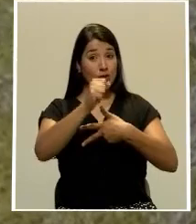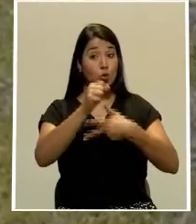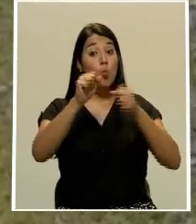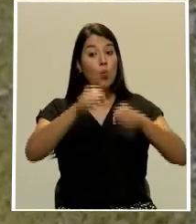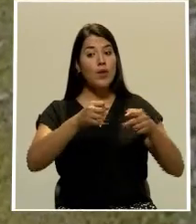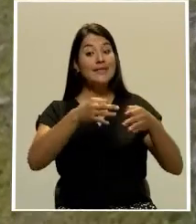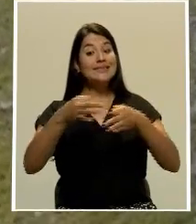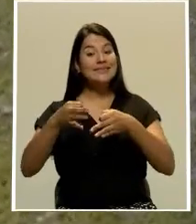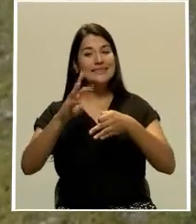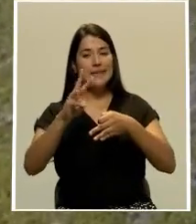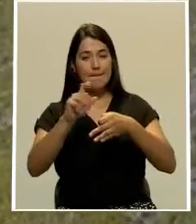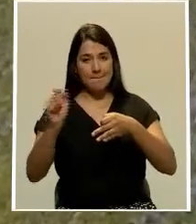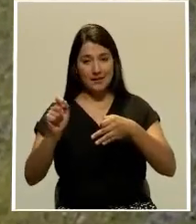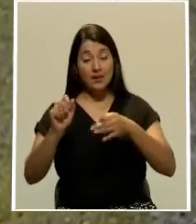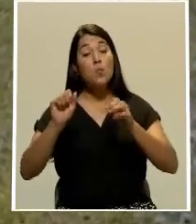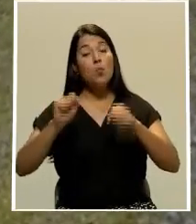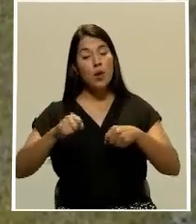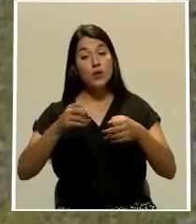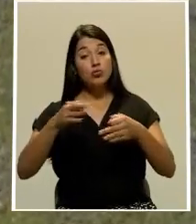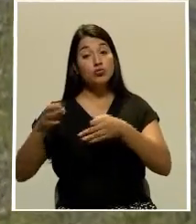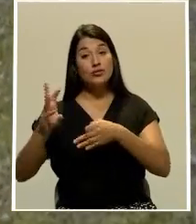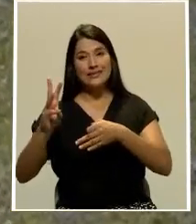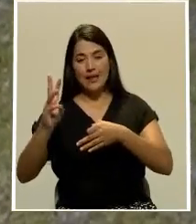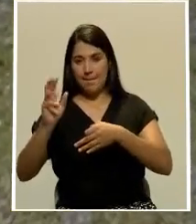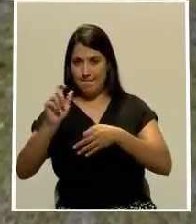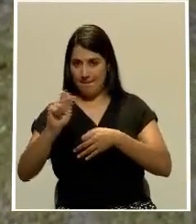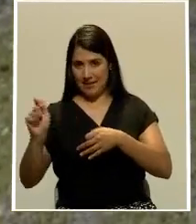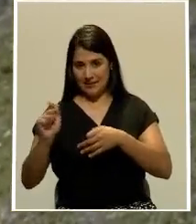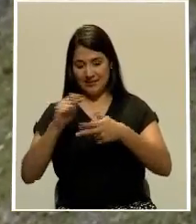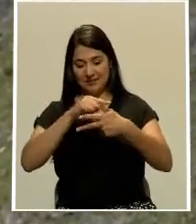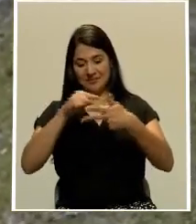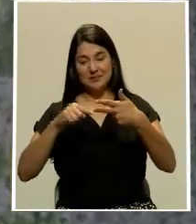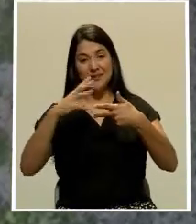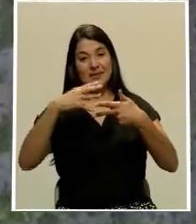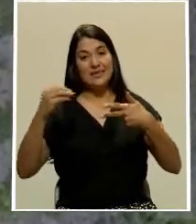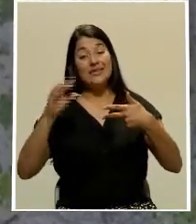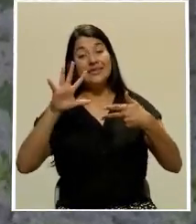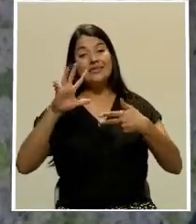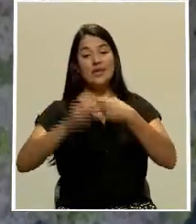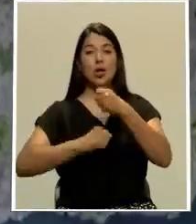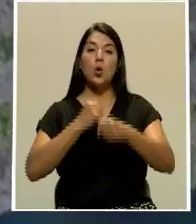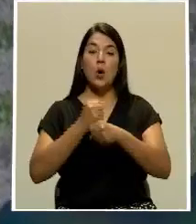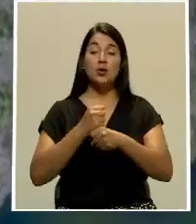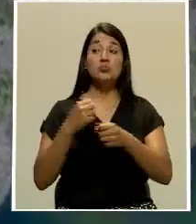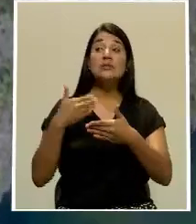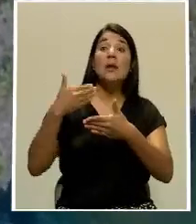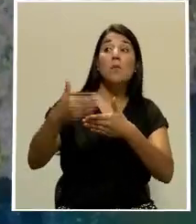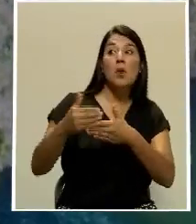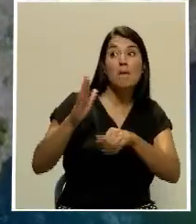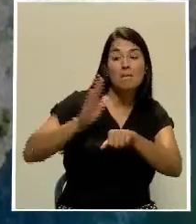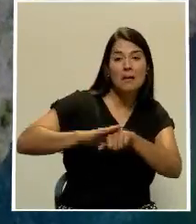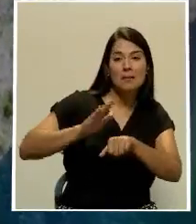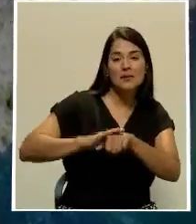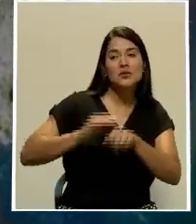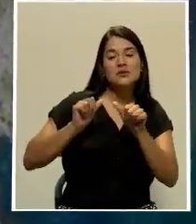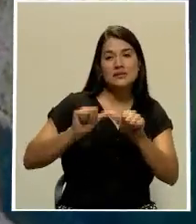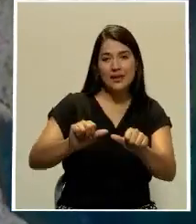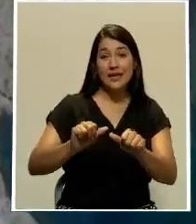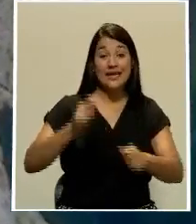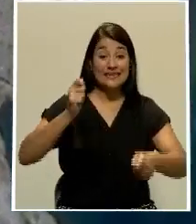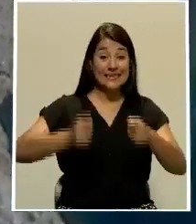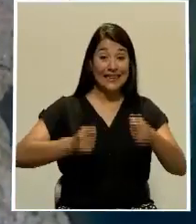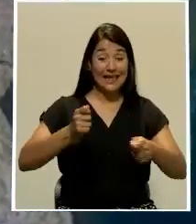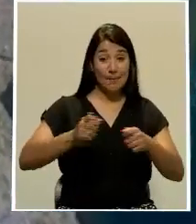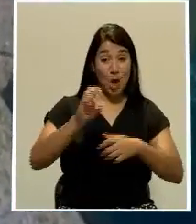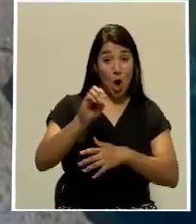Contraloría determina y las condiciones, pues habrán algunas otras aprobaciones por parte del Ente Contralor. Se espera que entre septiembre y octubre